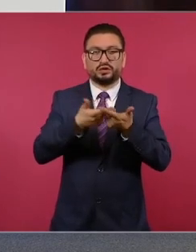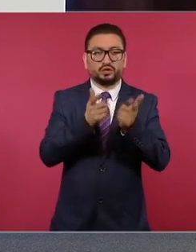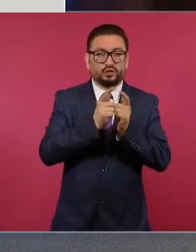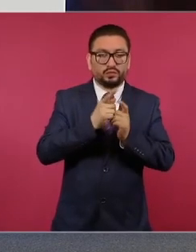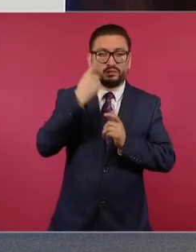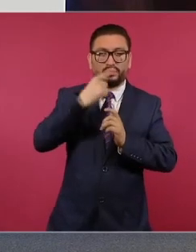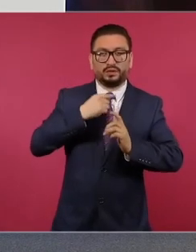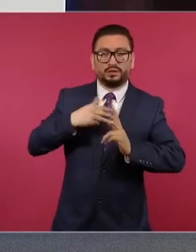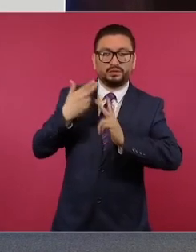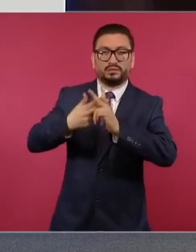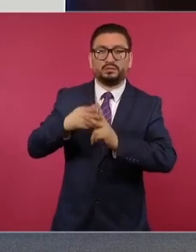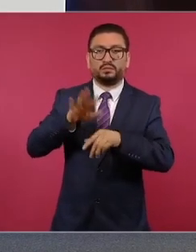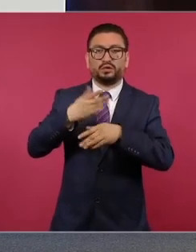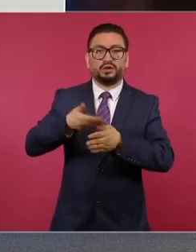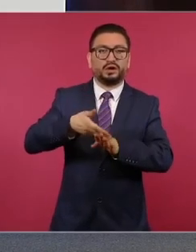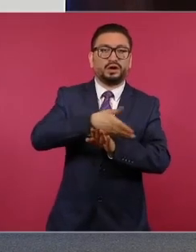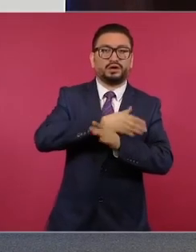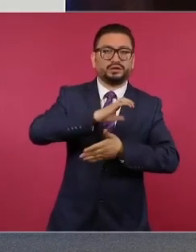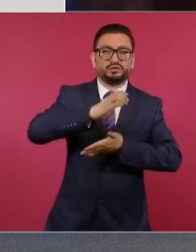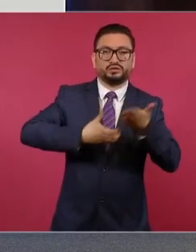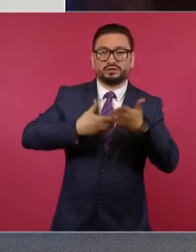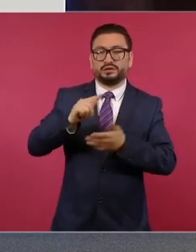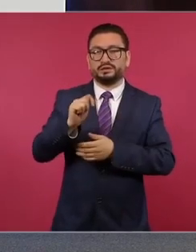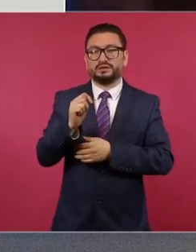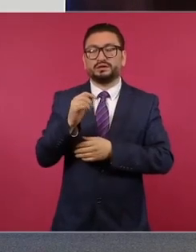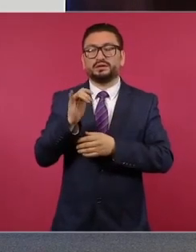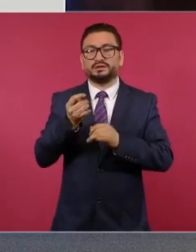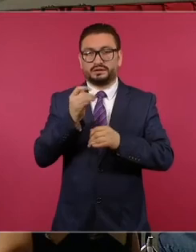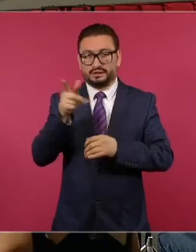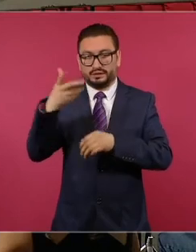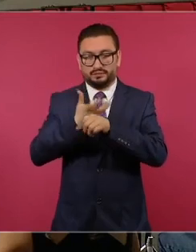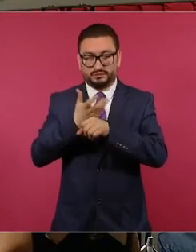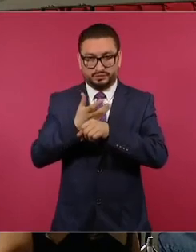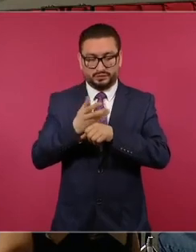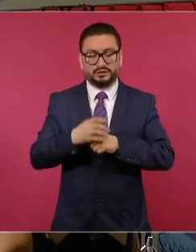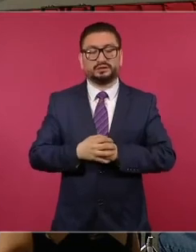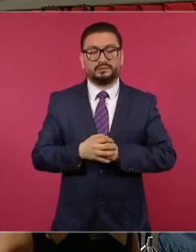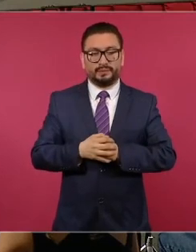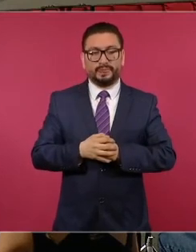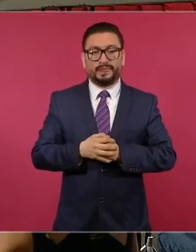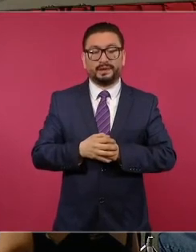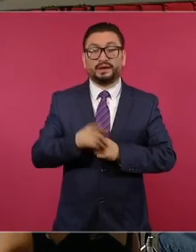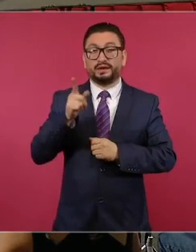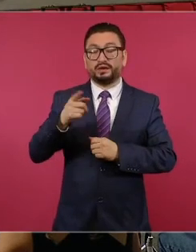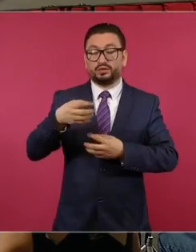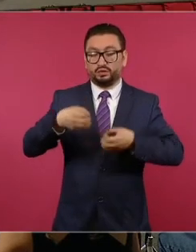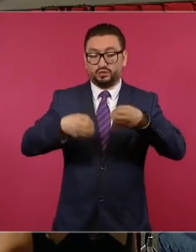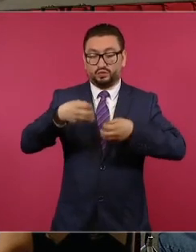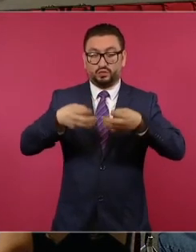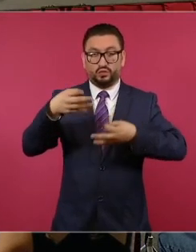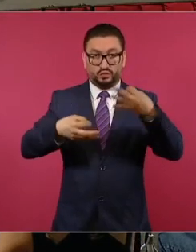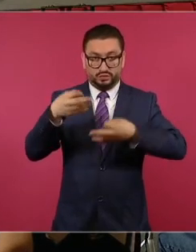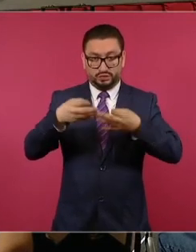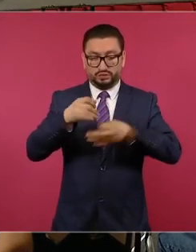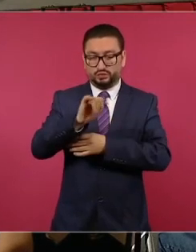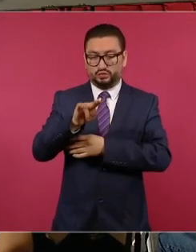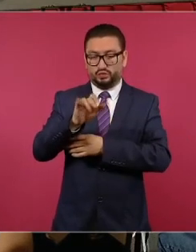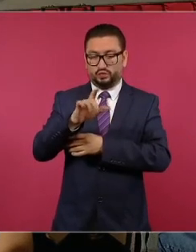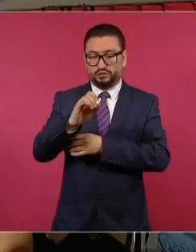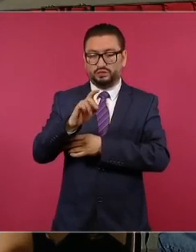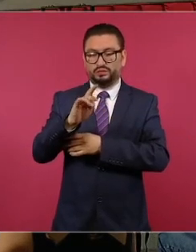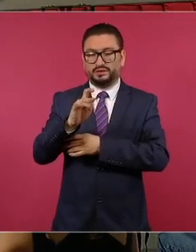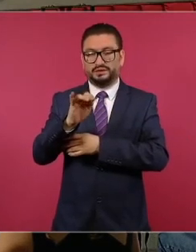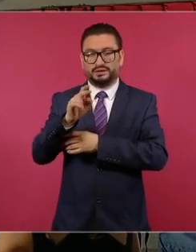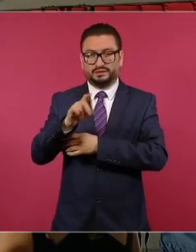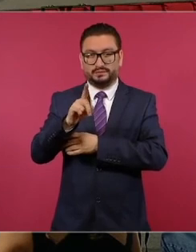homicidio por contrato cometido en Texas, Estados Unidos. Aquí el juez Julio Beredín Sena Velázquez,